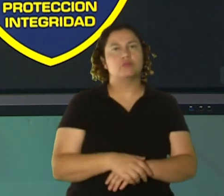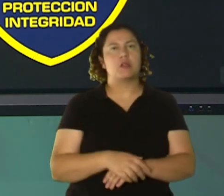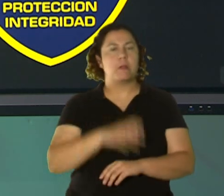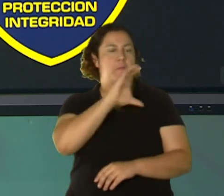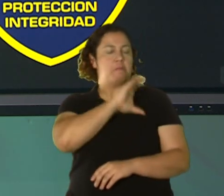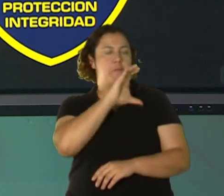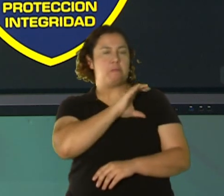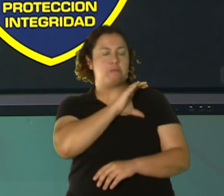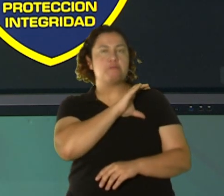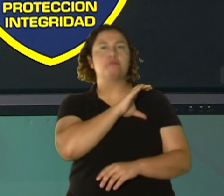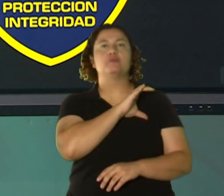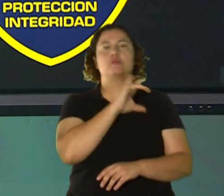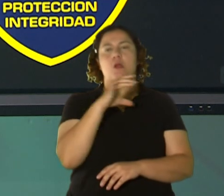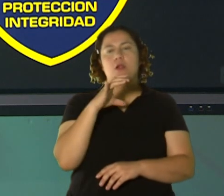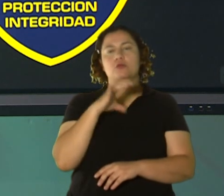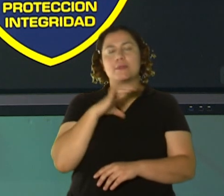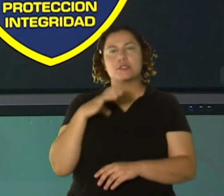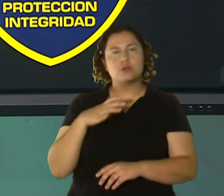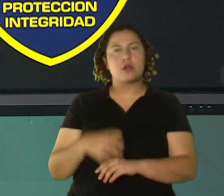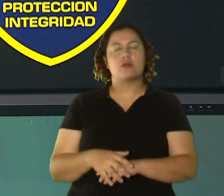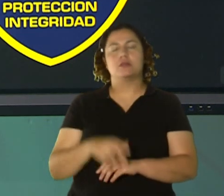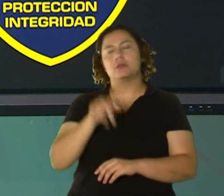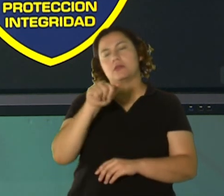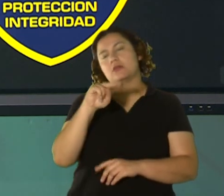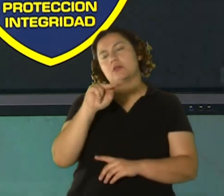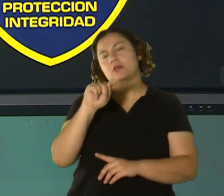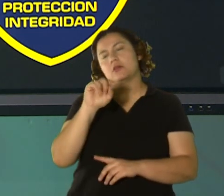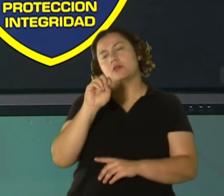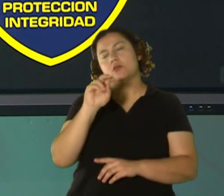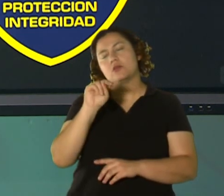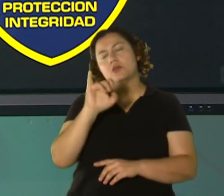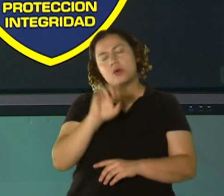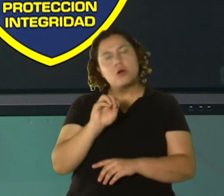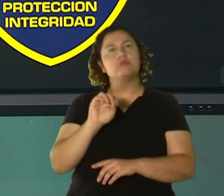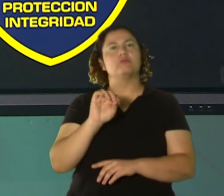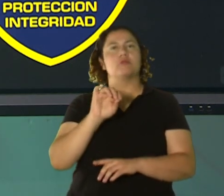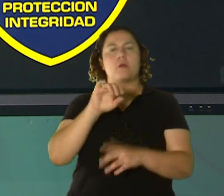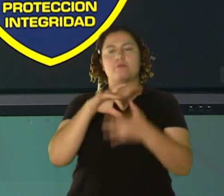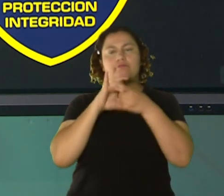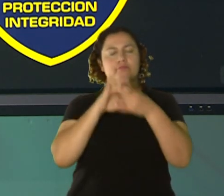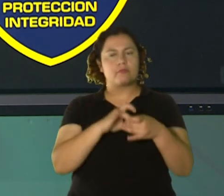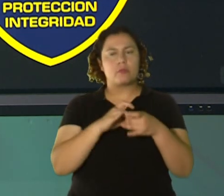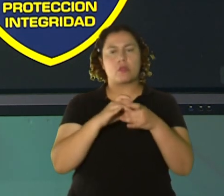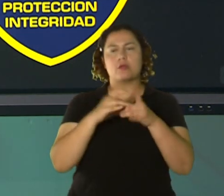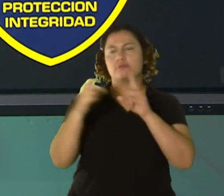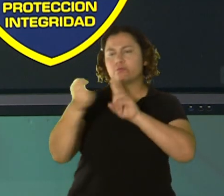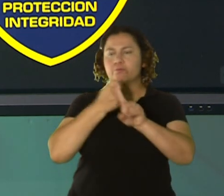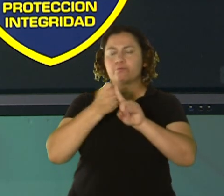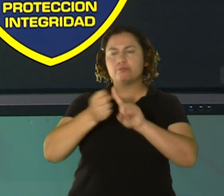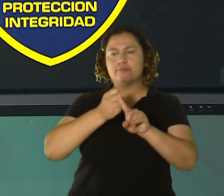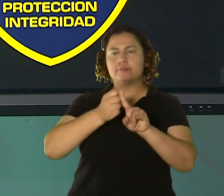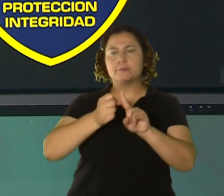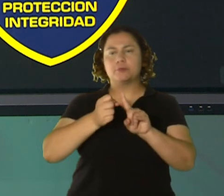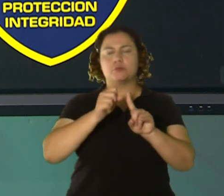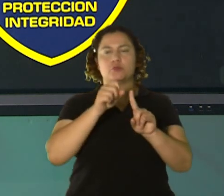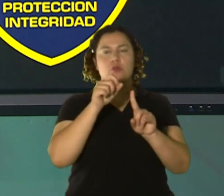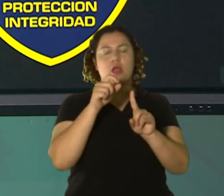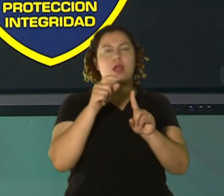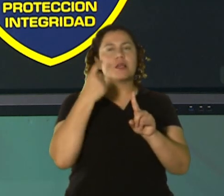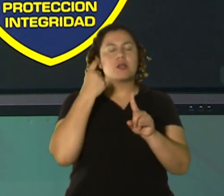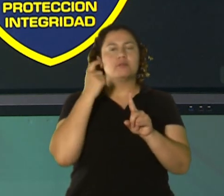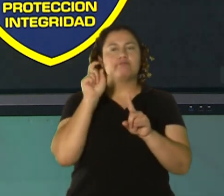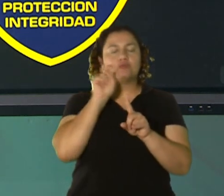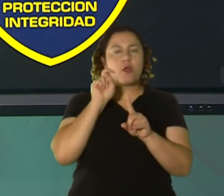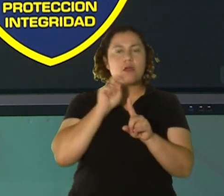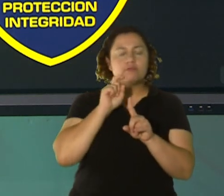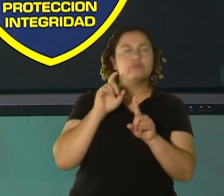Rico, nuestro comisionado, Antonio López Figueroa, todo lo que tenga que ver con asuntos de violencia de género, él lo está trabajando bastante fuerte. Y los compañeros